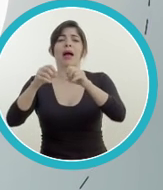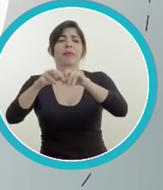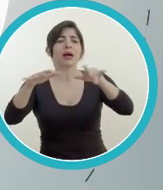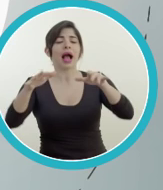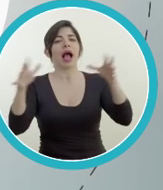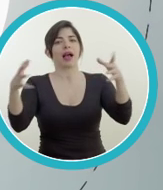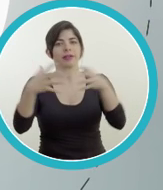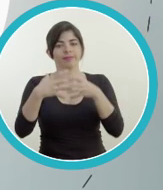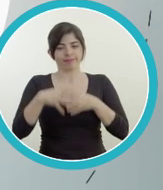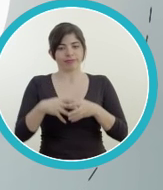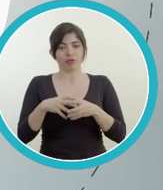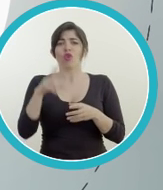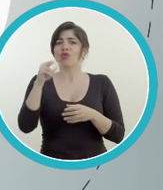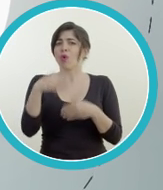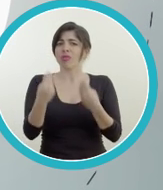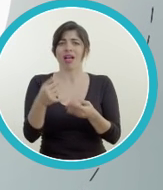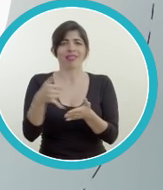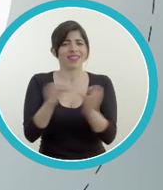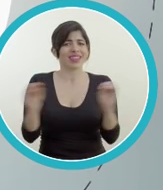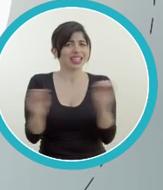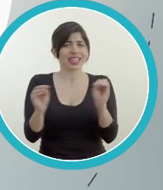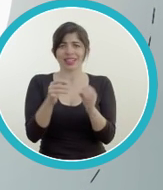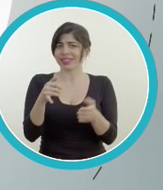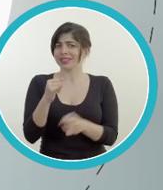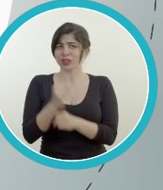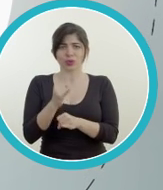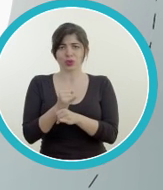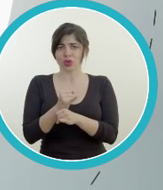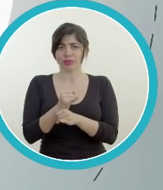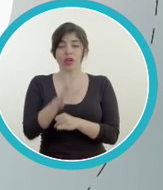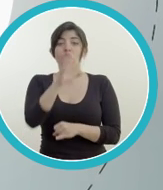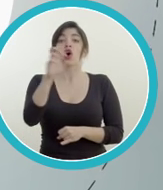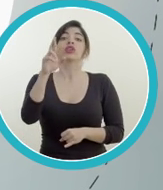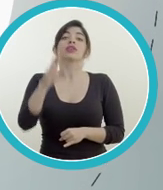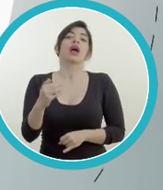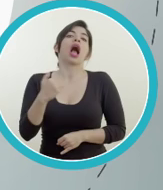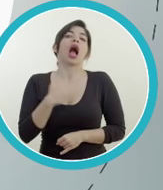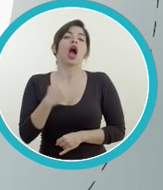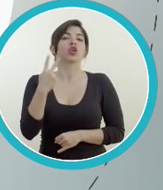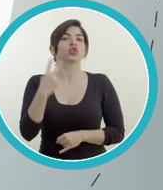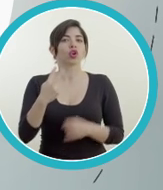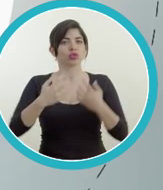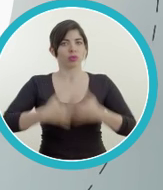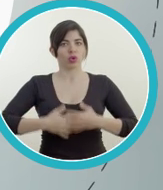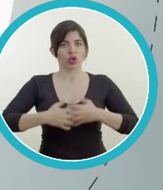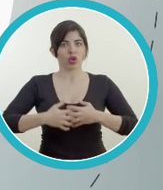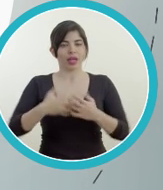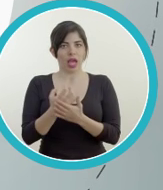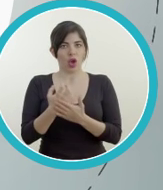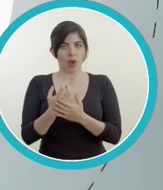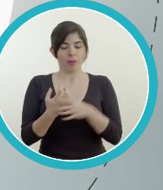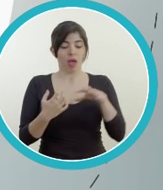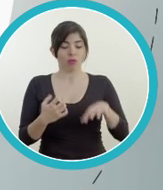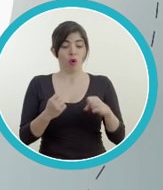integrará en una sola entidad con eficiencia y transparencia programas dispersos que ya existen. De ninguna forma